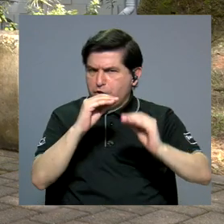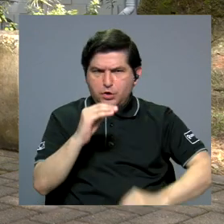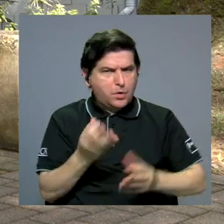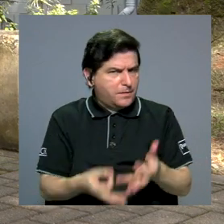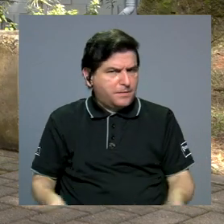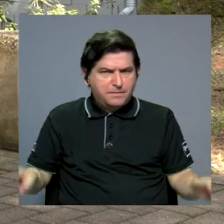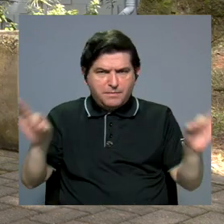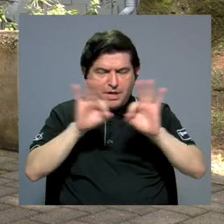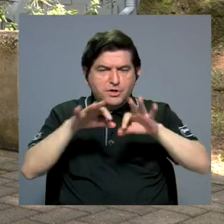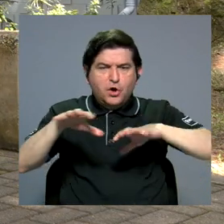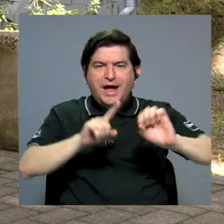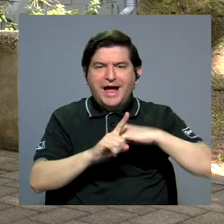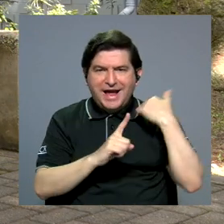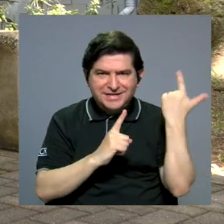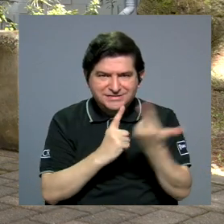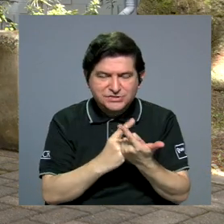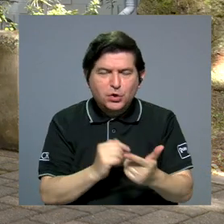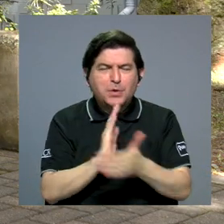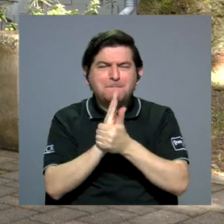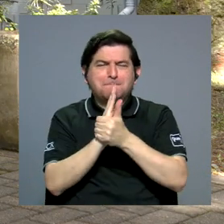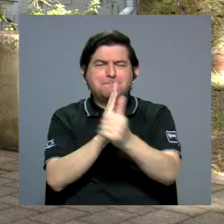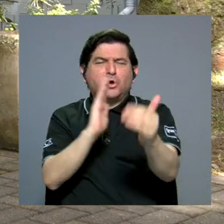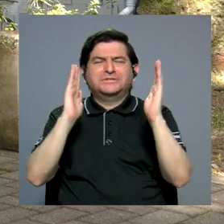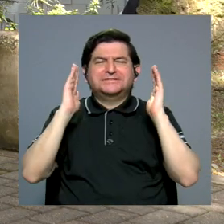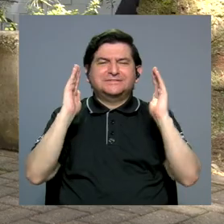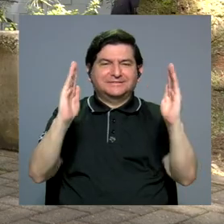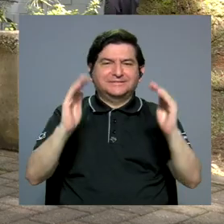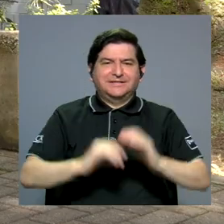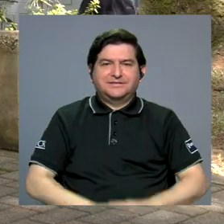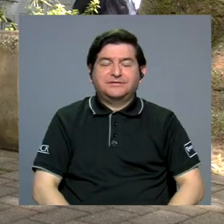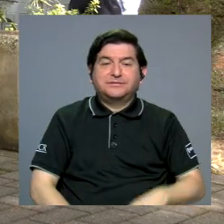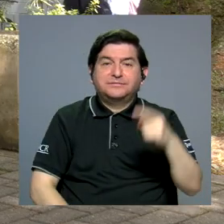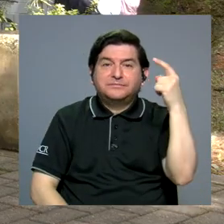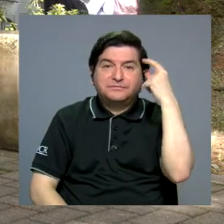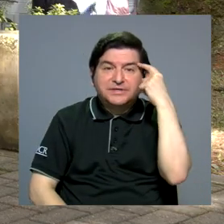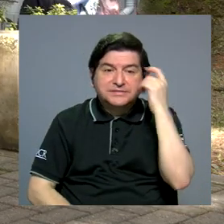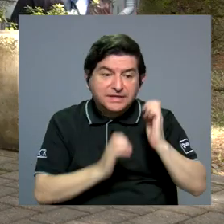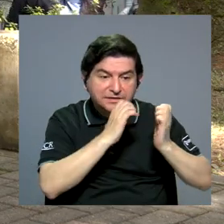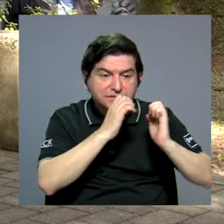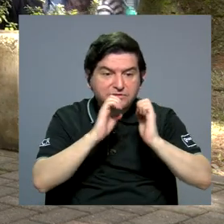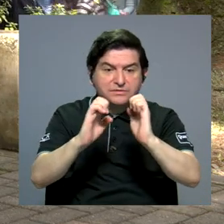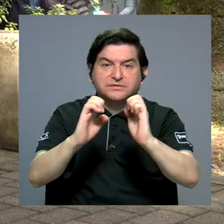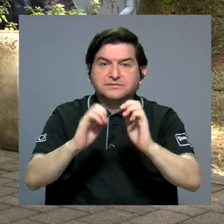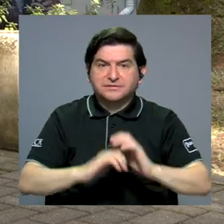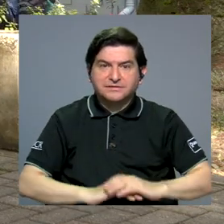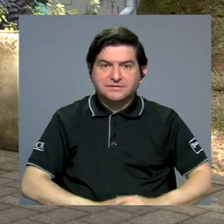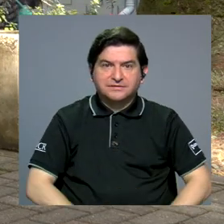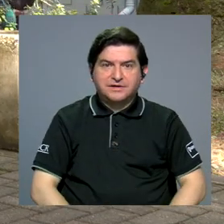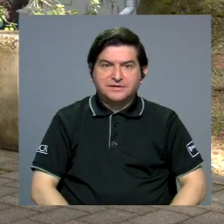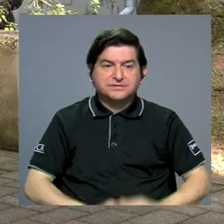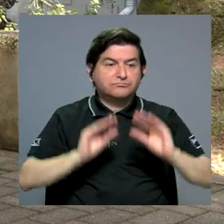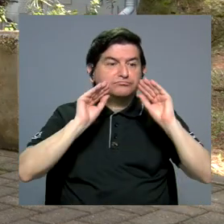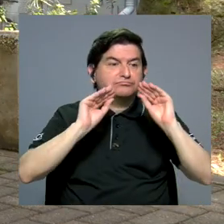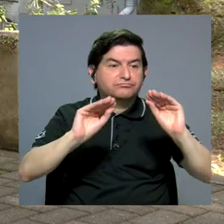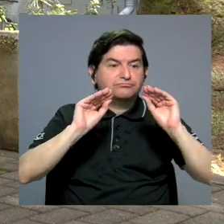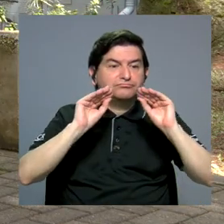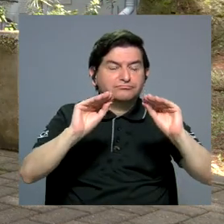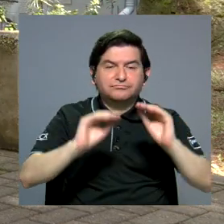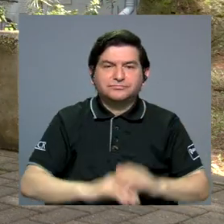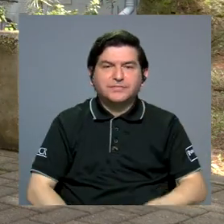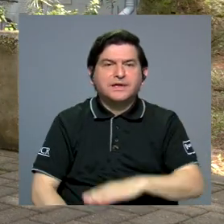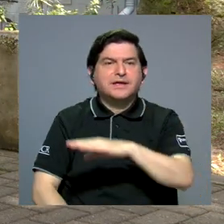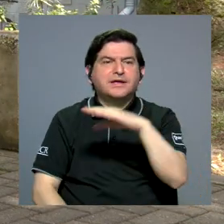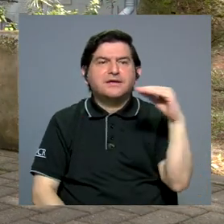importante, desde la acción social hay un potencial enorme, ¿verdad? Pensando en estas estrategias de educación,